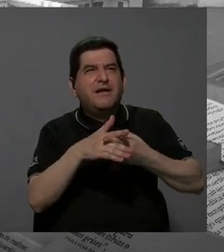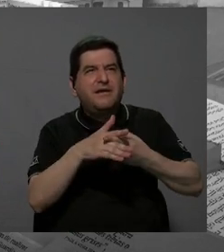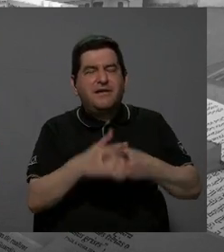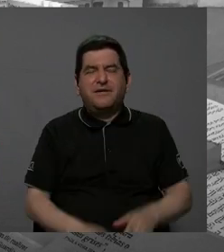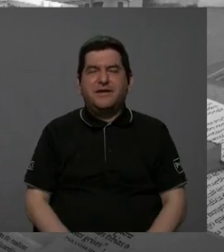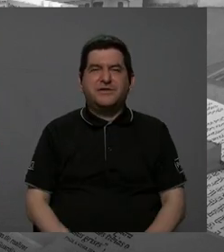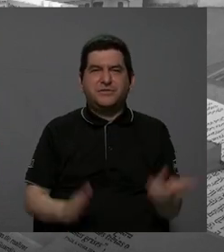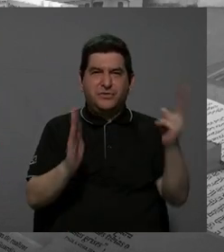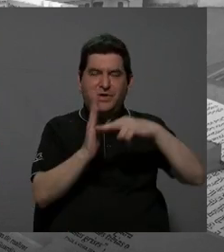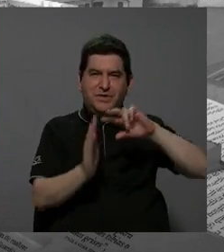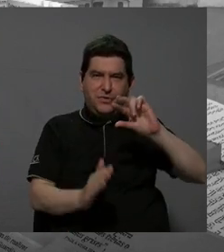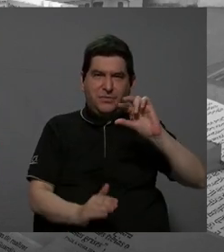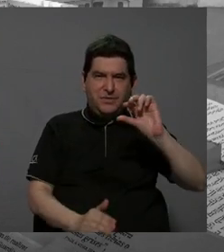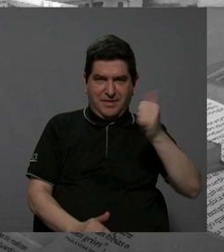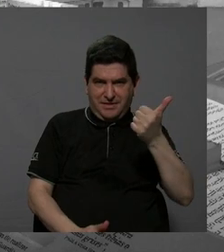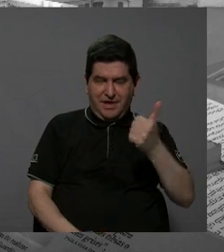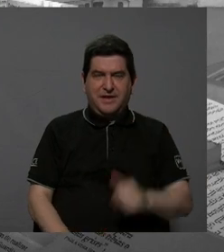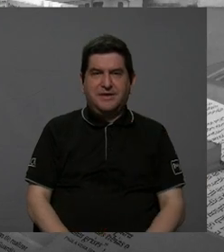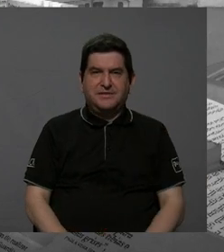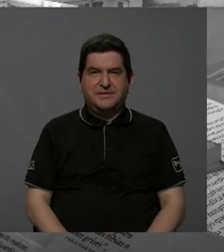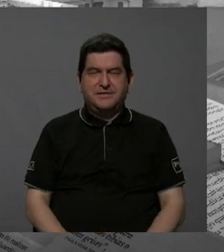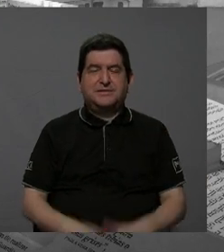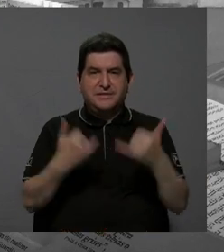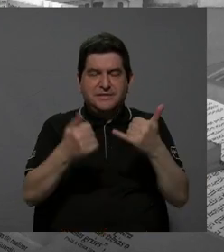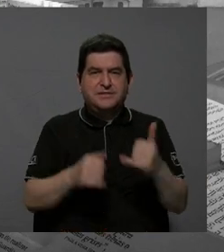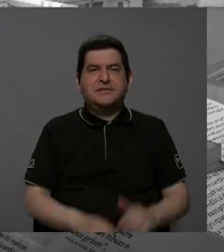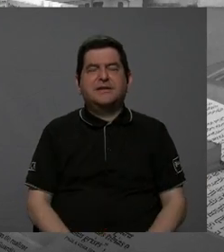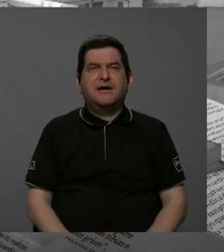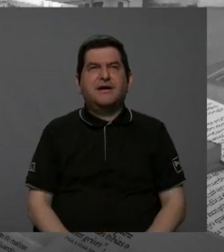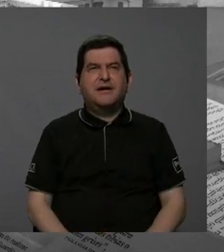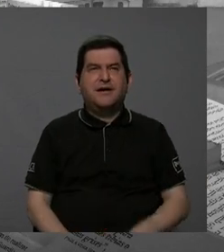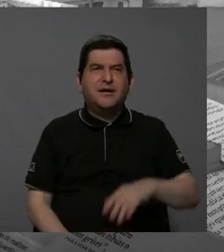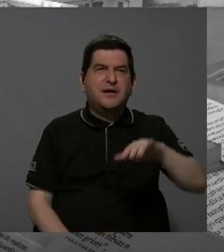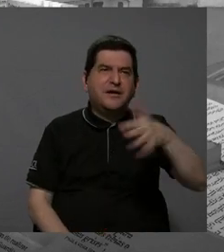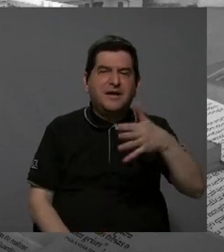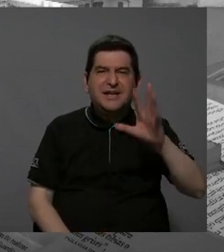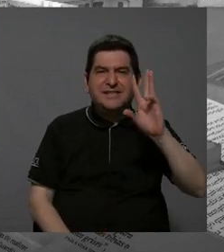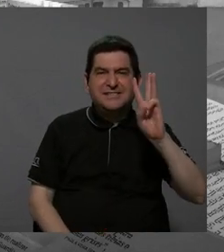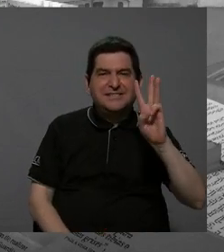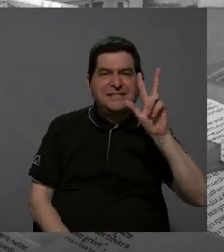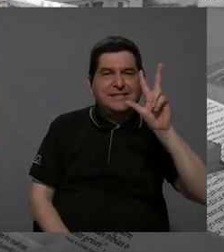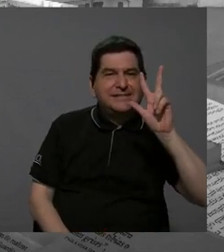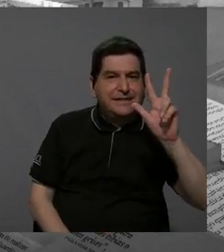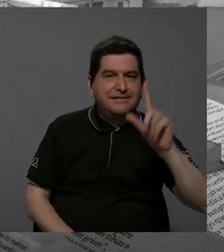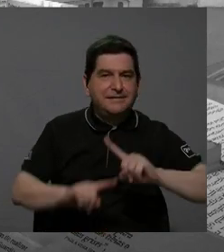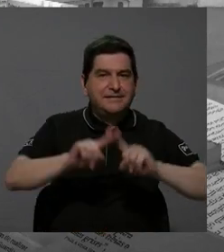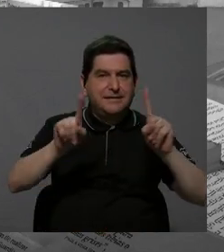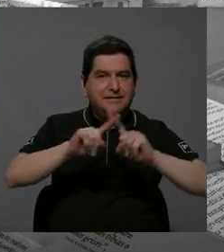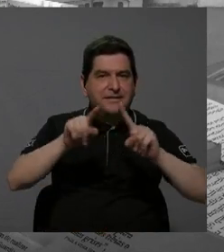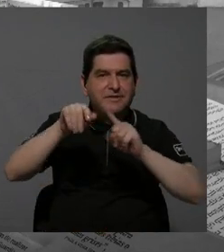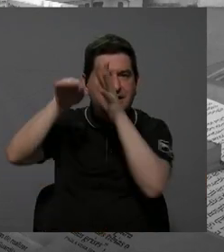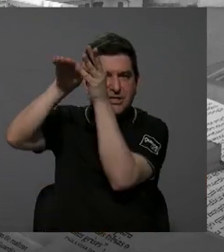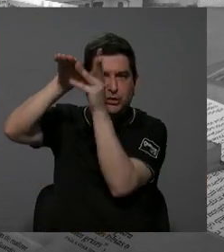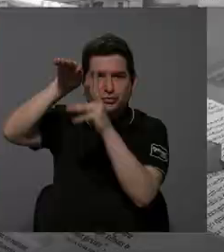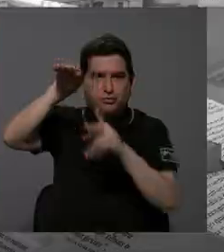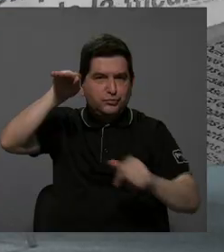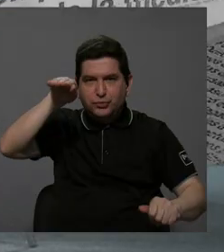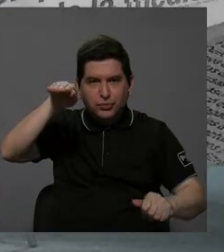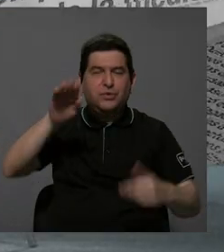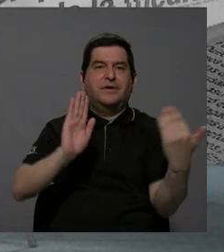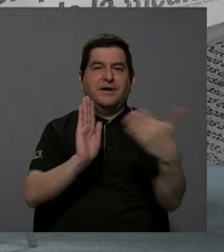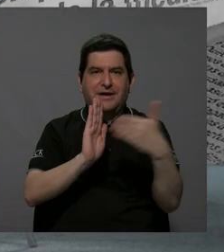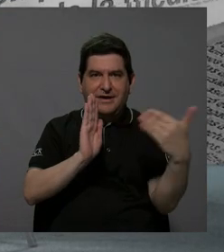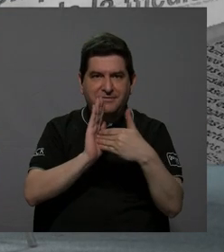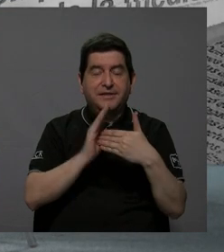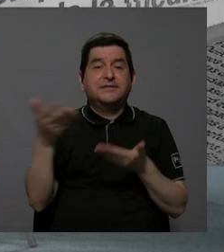puesta en explotación de aproximadamente unos 63 derrumbes que han visto